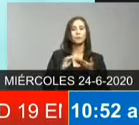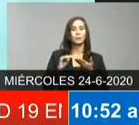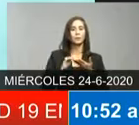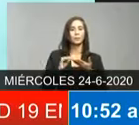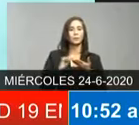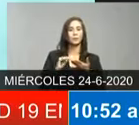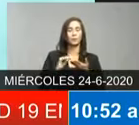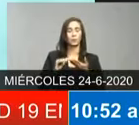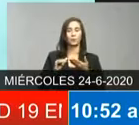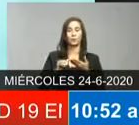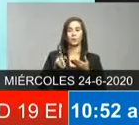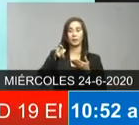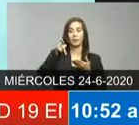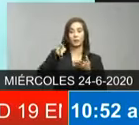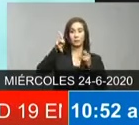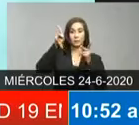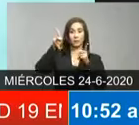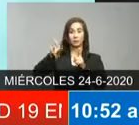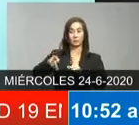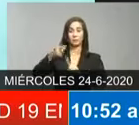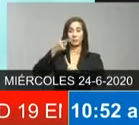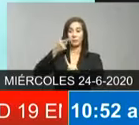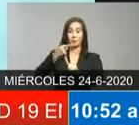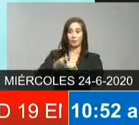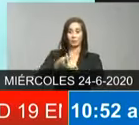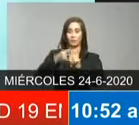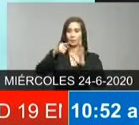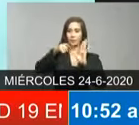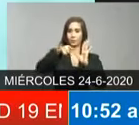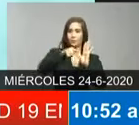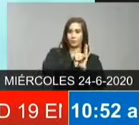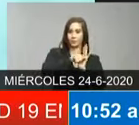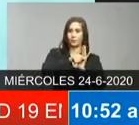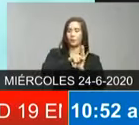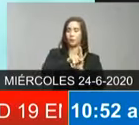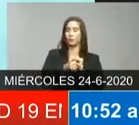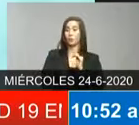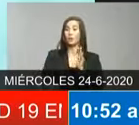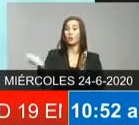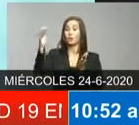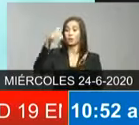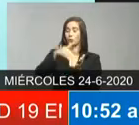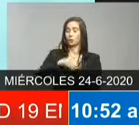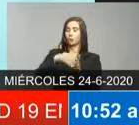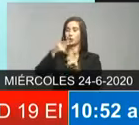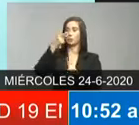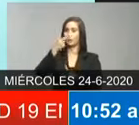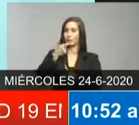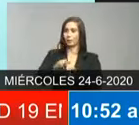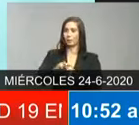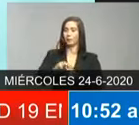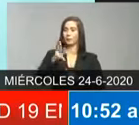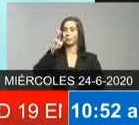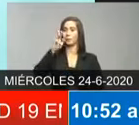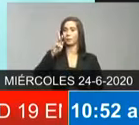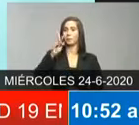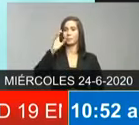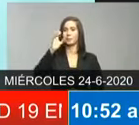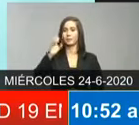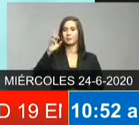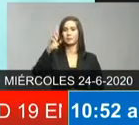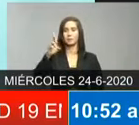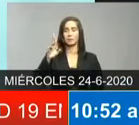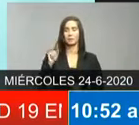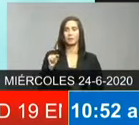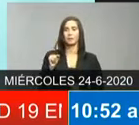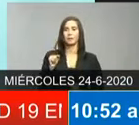es que la paciente da positivo negativo y vuelve a dar positivo con PCR entonces es por si acaso hay un